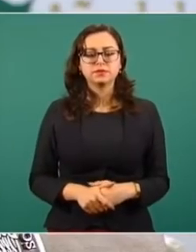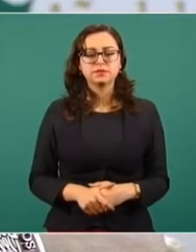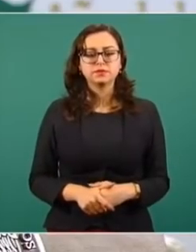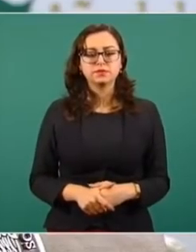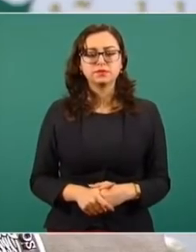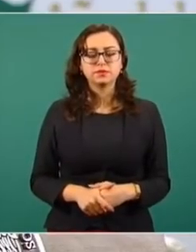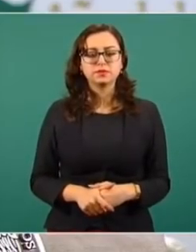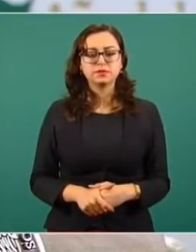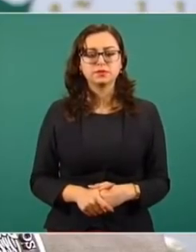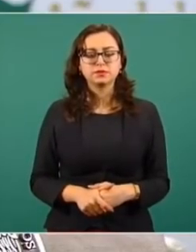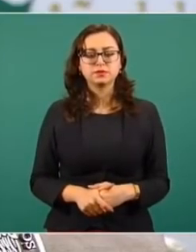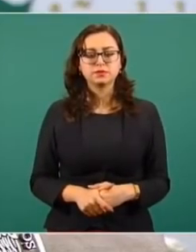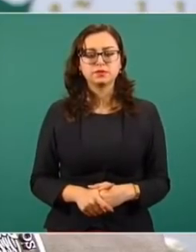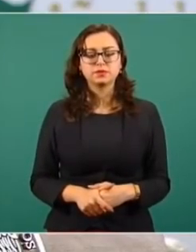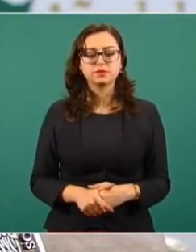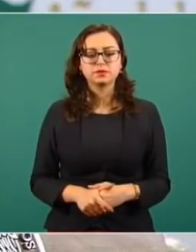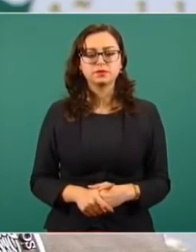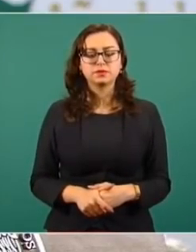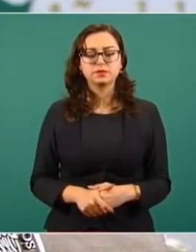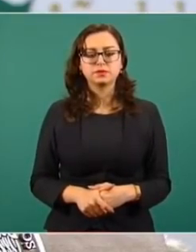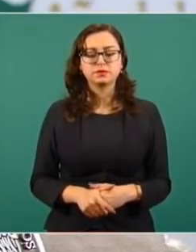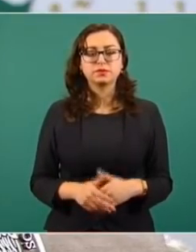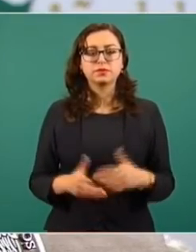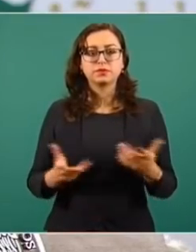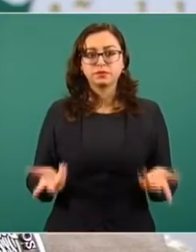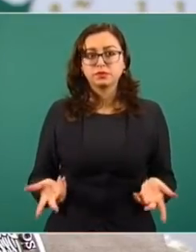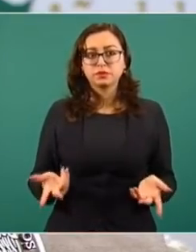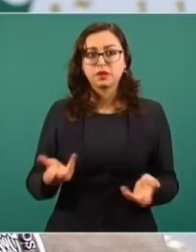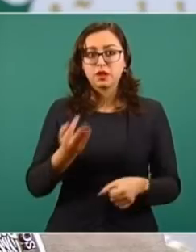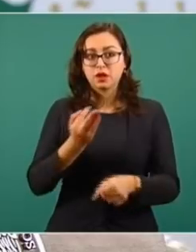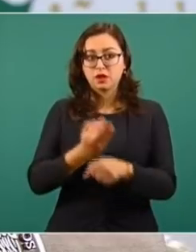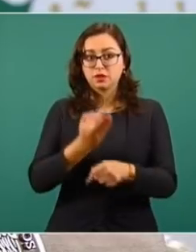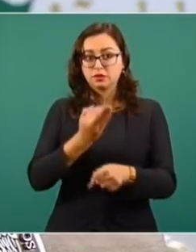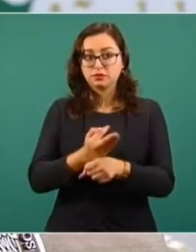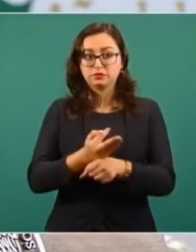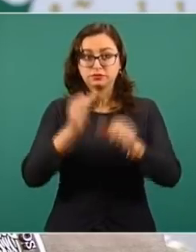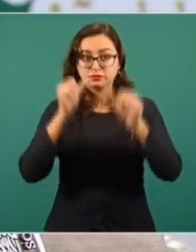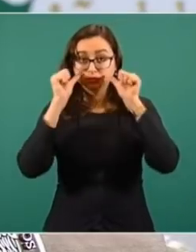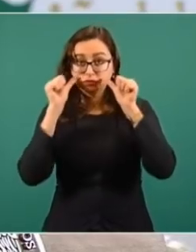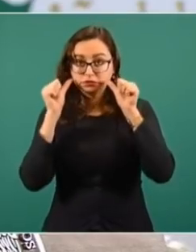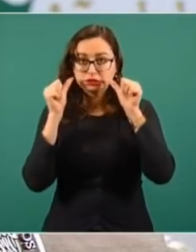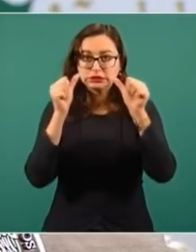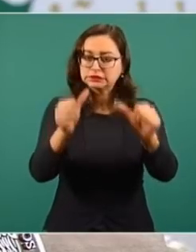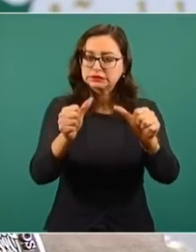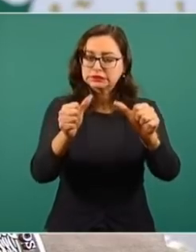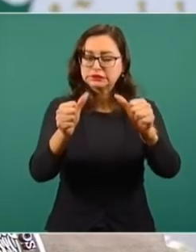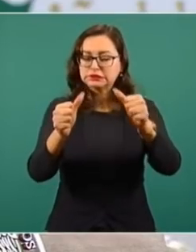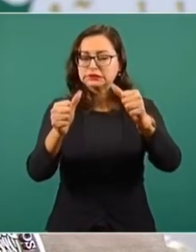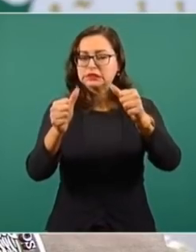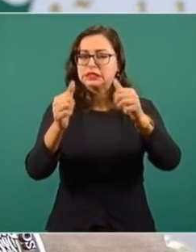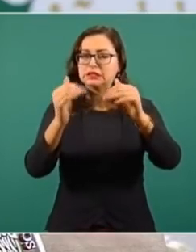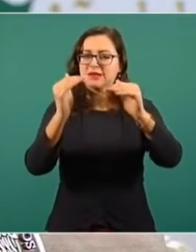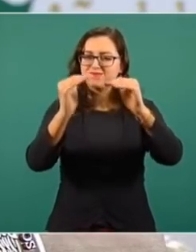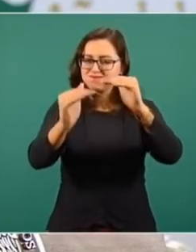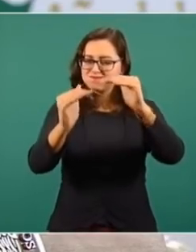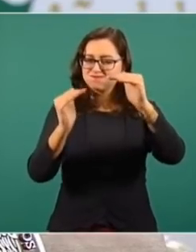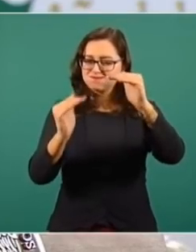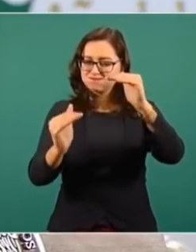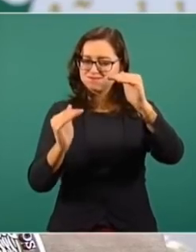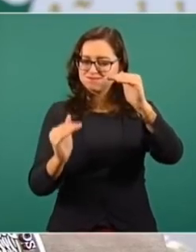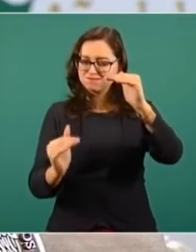algunas atenciones, ¿por qué? Porque le estamos dando prioridad a aquellas personas